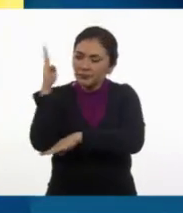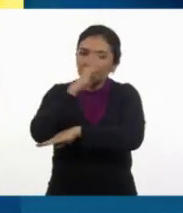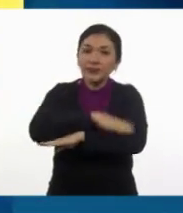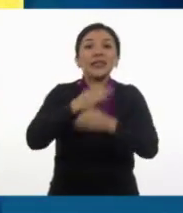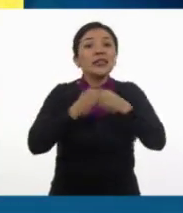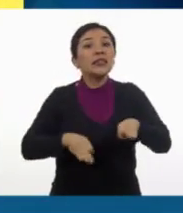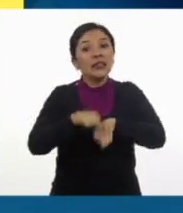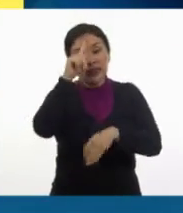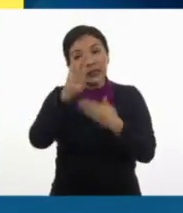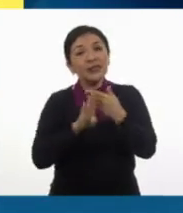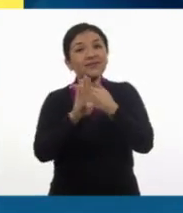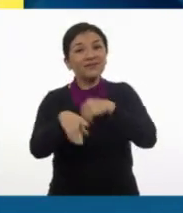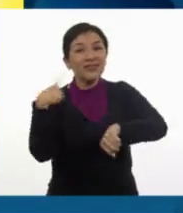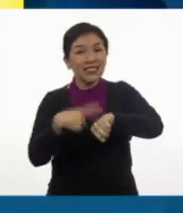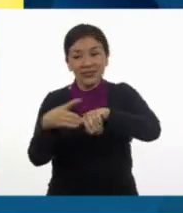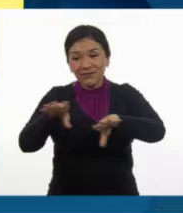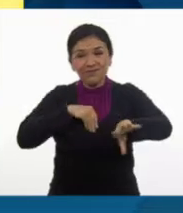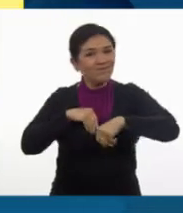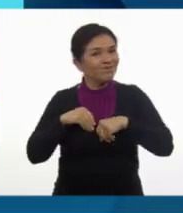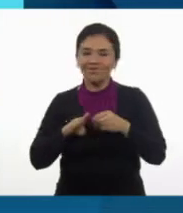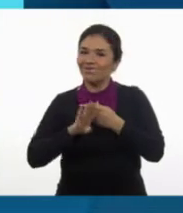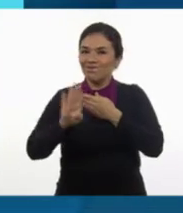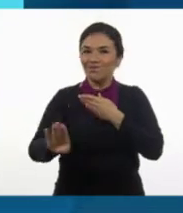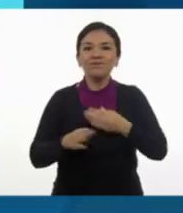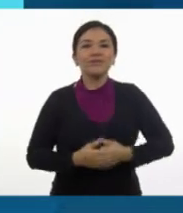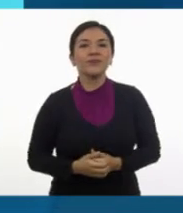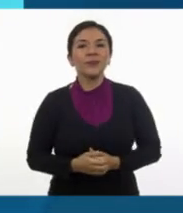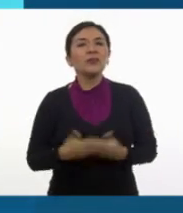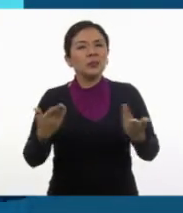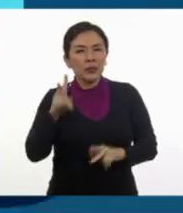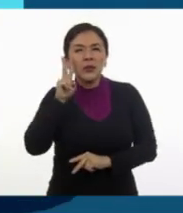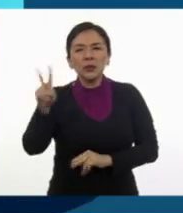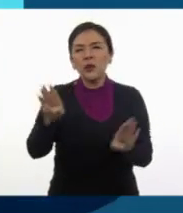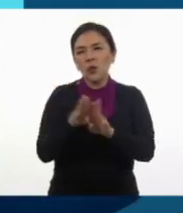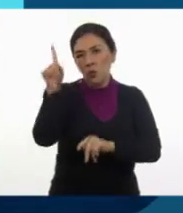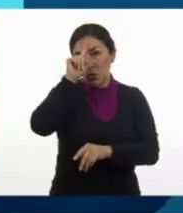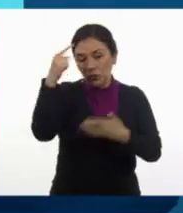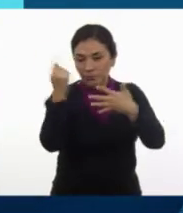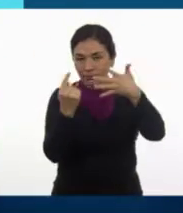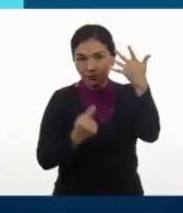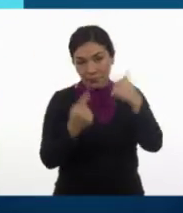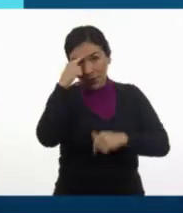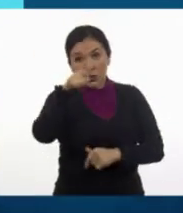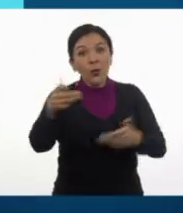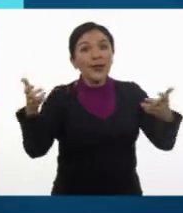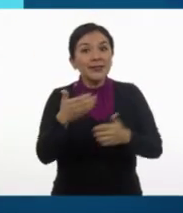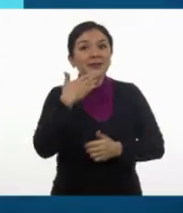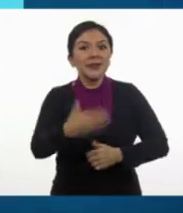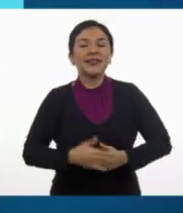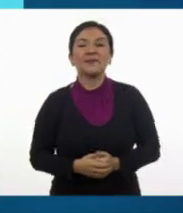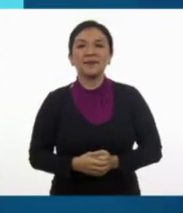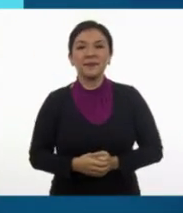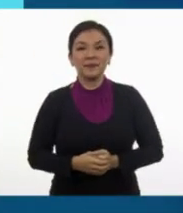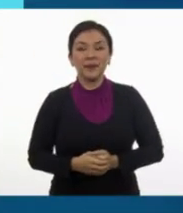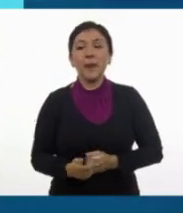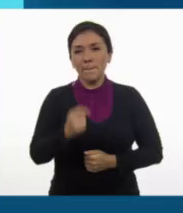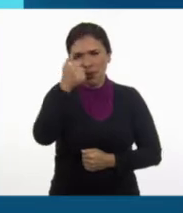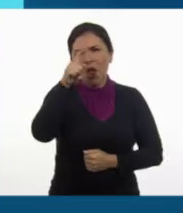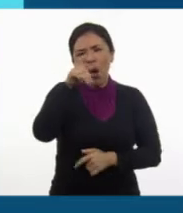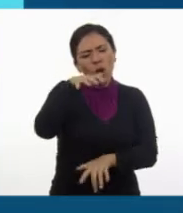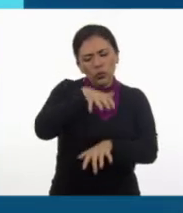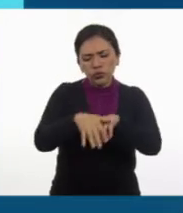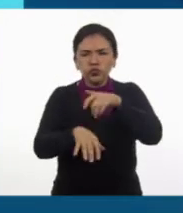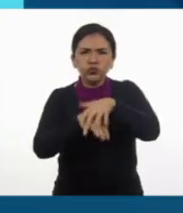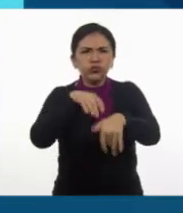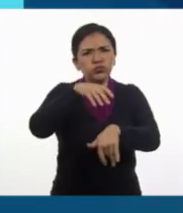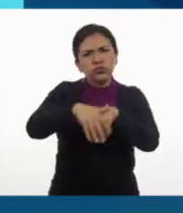es importante para prevenir cualquier enfermedad. ¡Sigue estos pasos para hacerlo correctamente! Moja tus